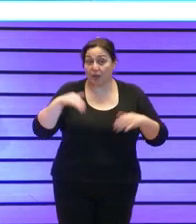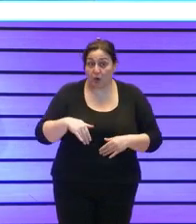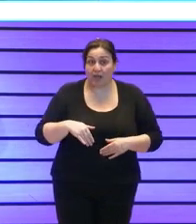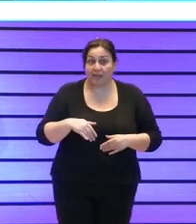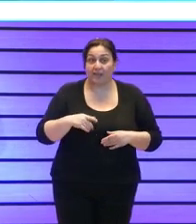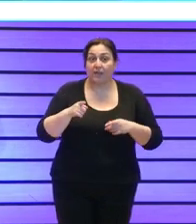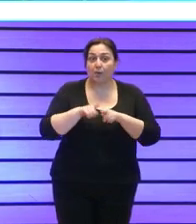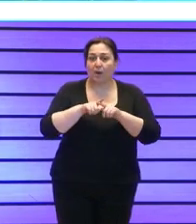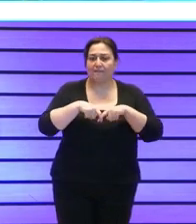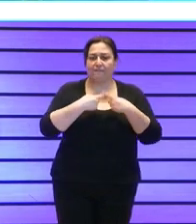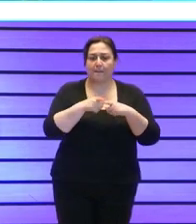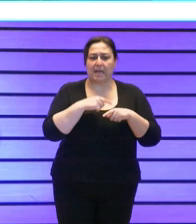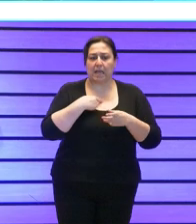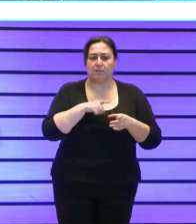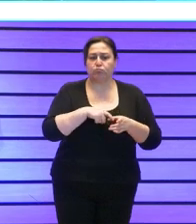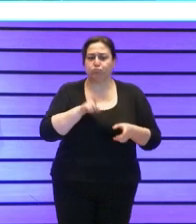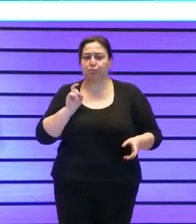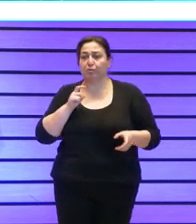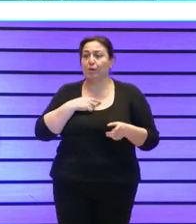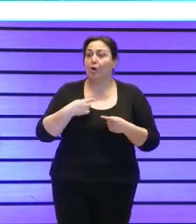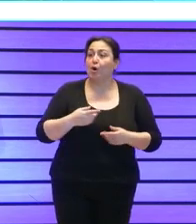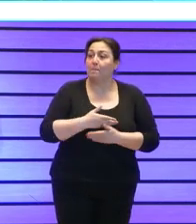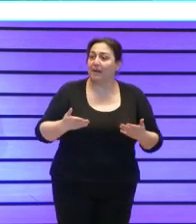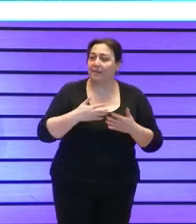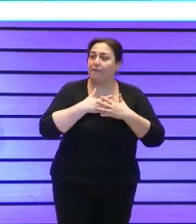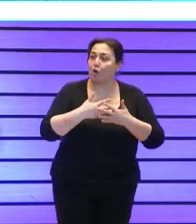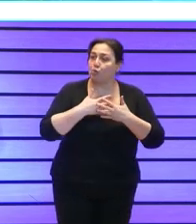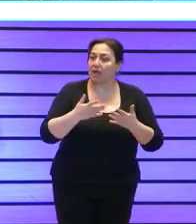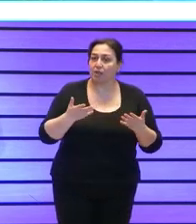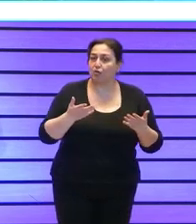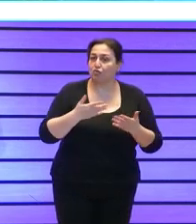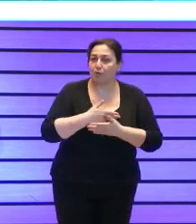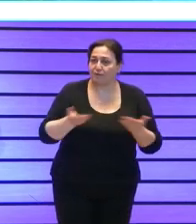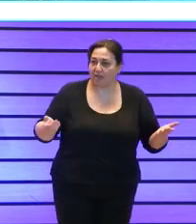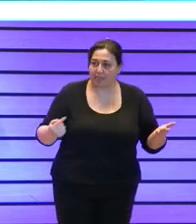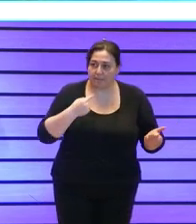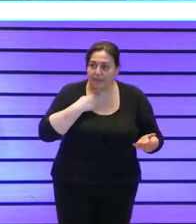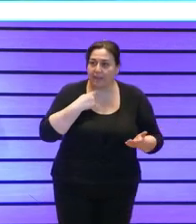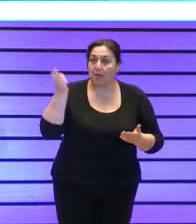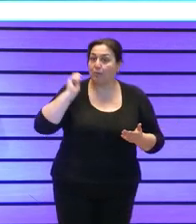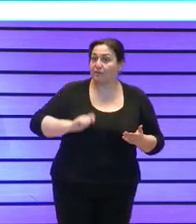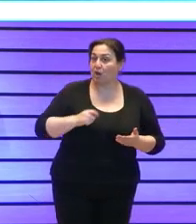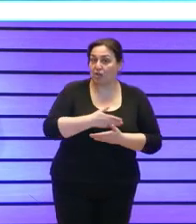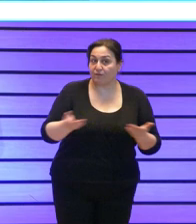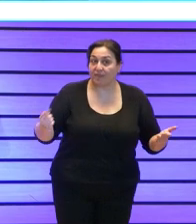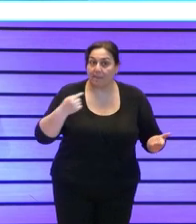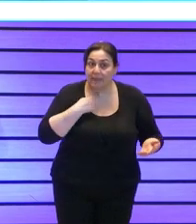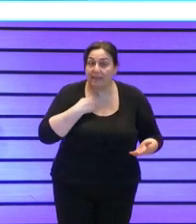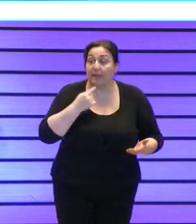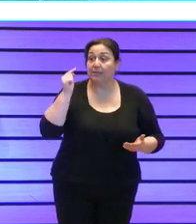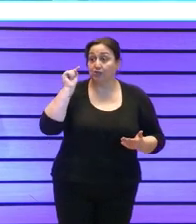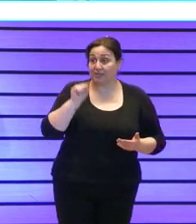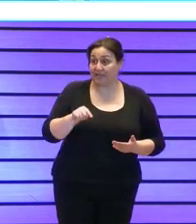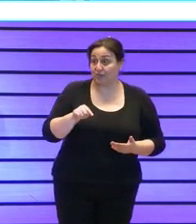retirada de familia pérdida de confianza de los voluntarios pérdida de confianza de los profesionales y eso pues